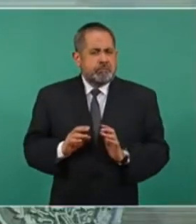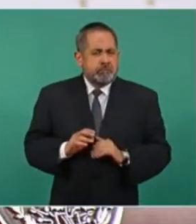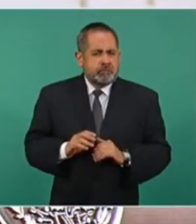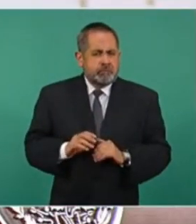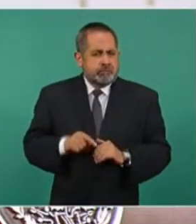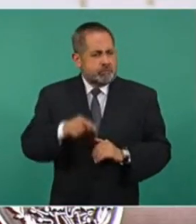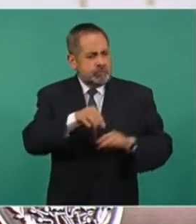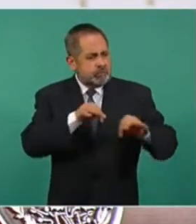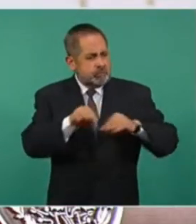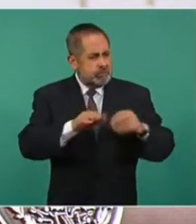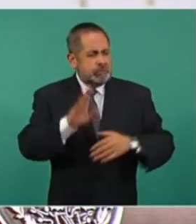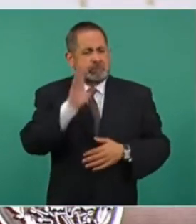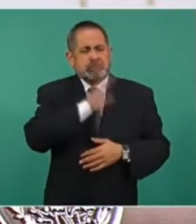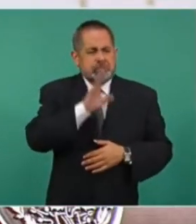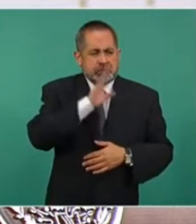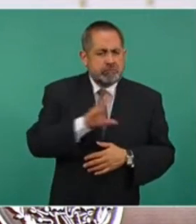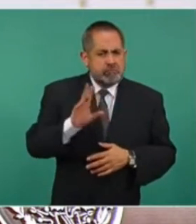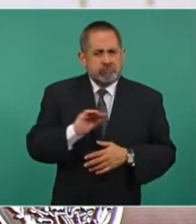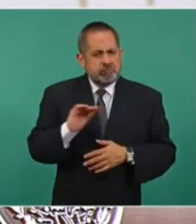hicieron un mal trabajo.